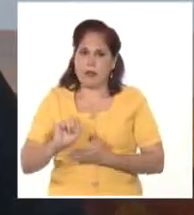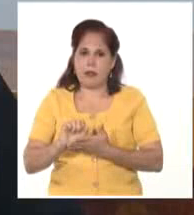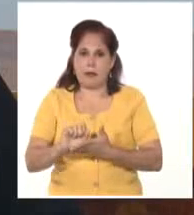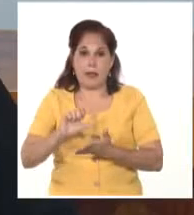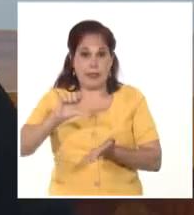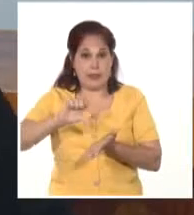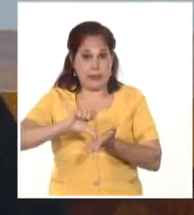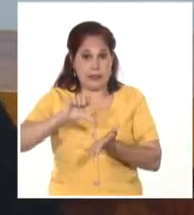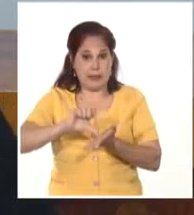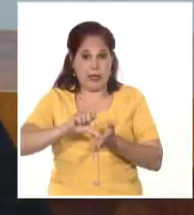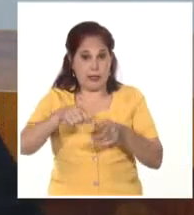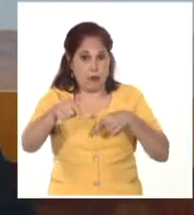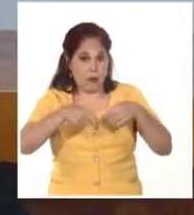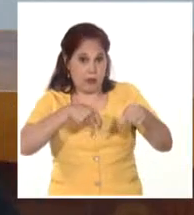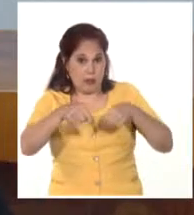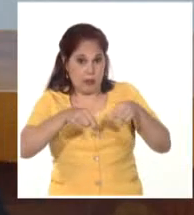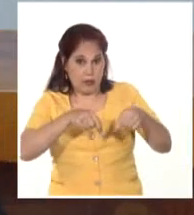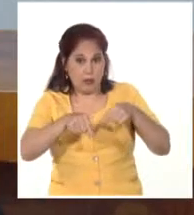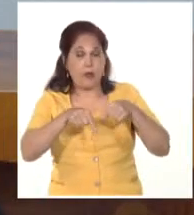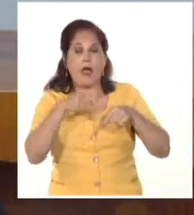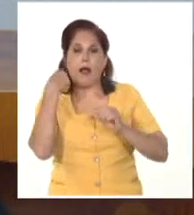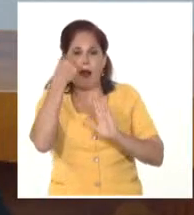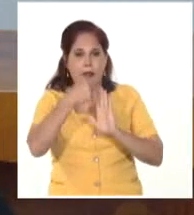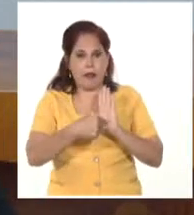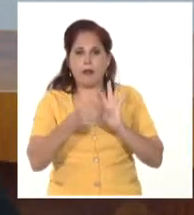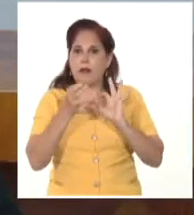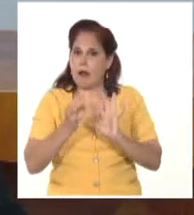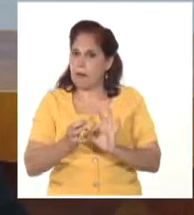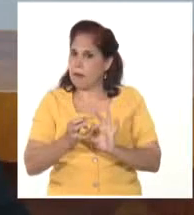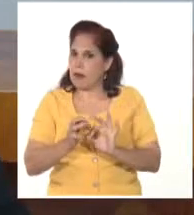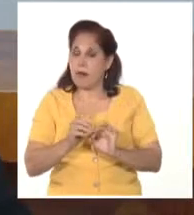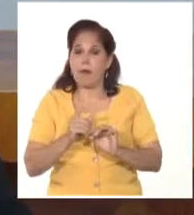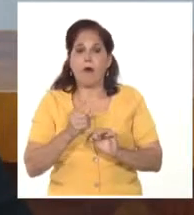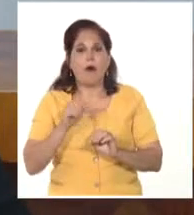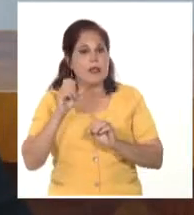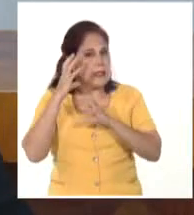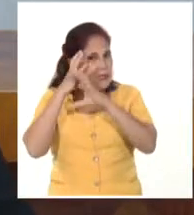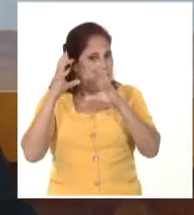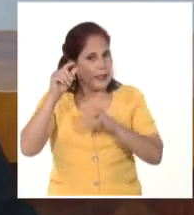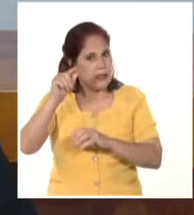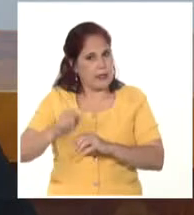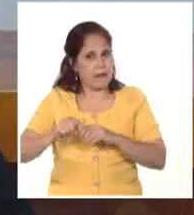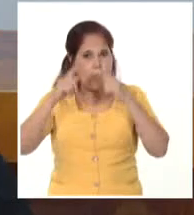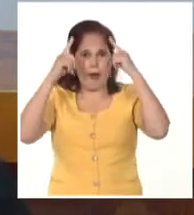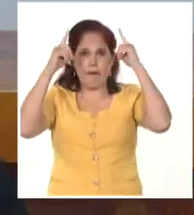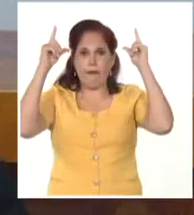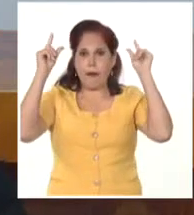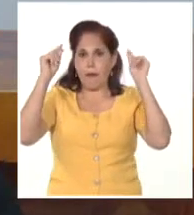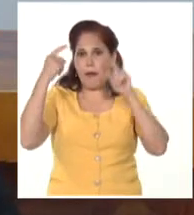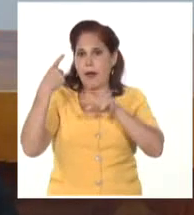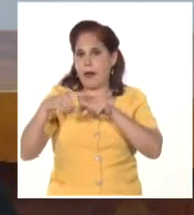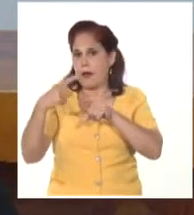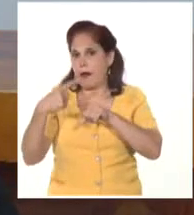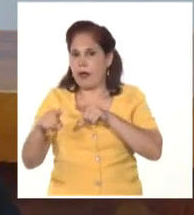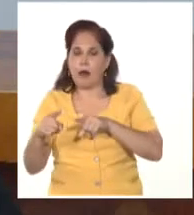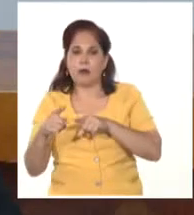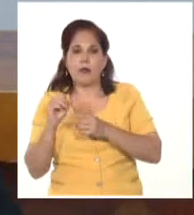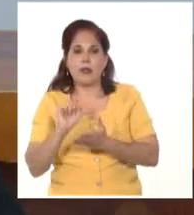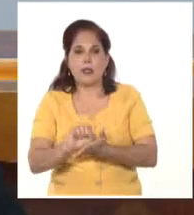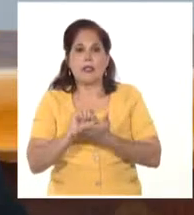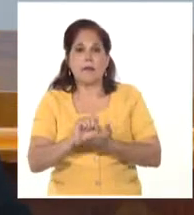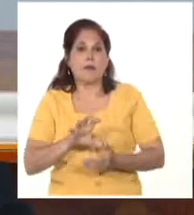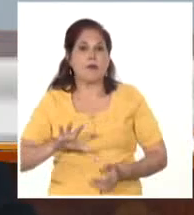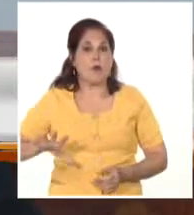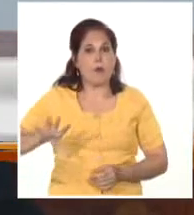El Centro Nacional de Cirugía Mínimamente Invasiva ha sido siempre su característica, elevar el nivel científico de enfermería y sobre todo brindar todos los servicios que